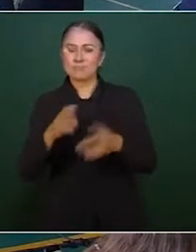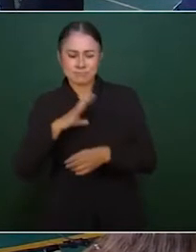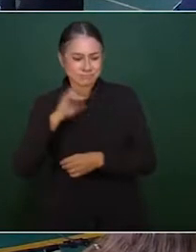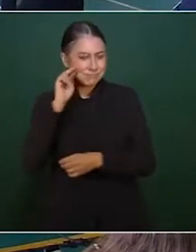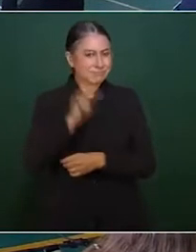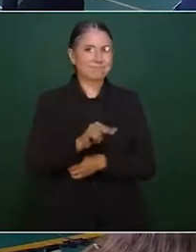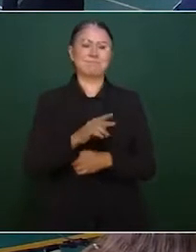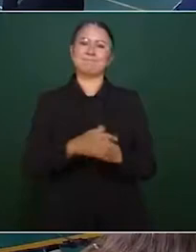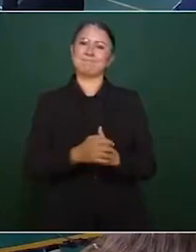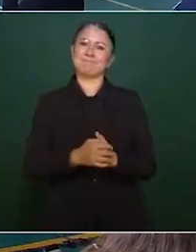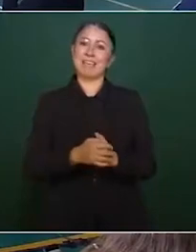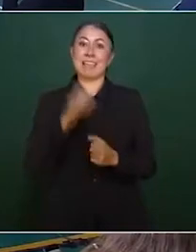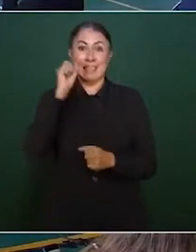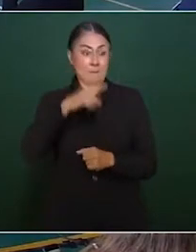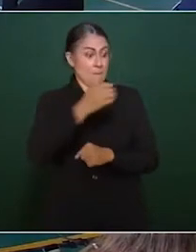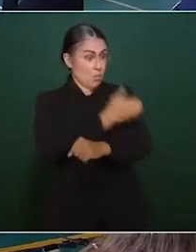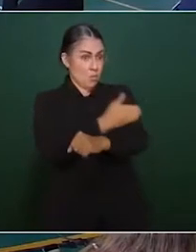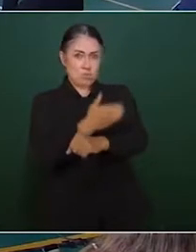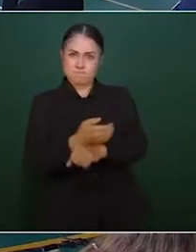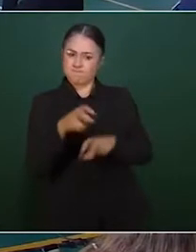acompañantes al recorrido.